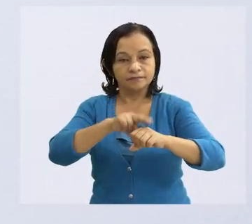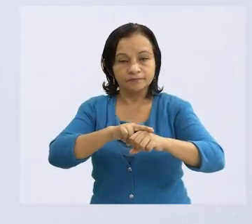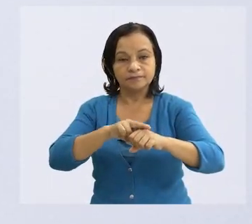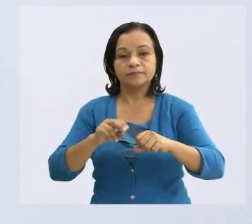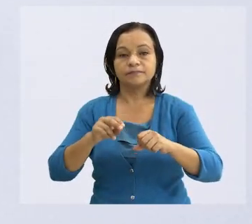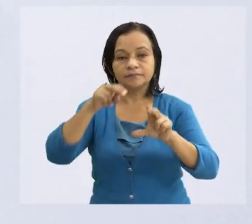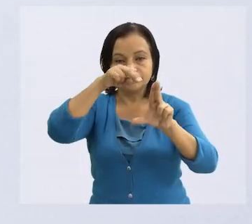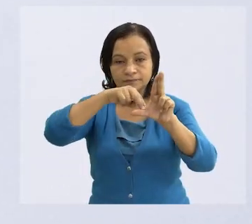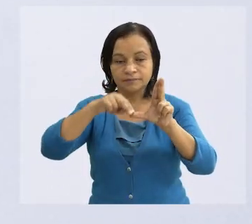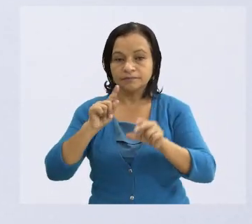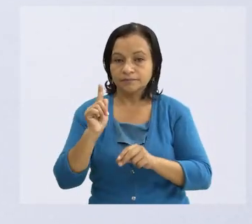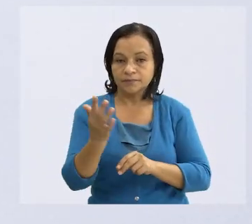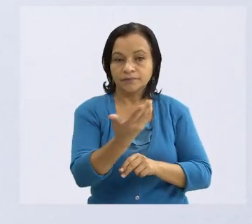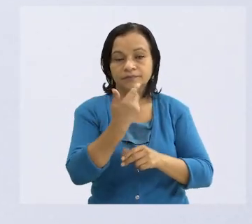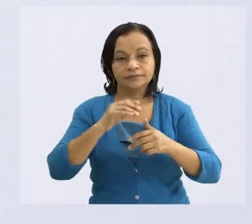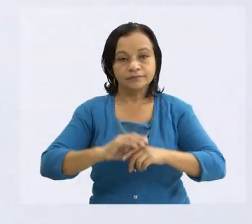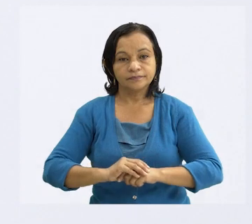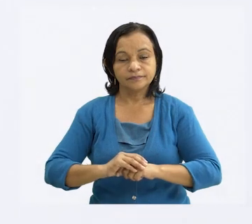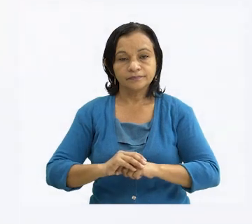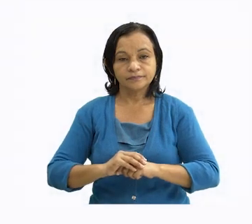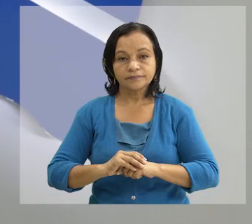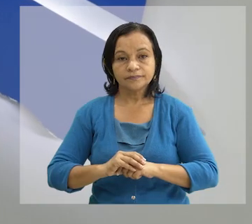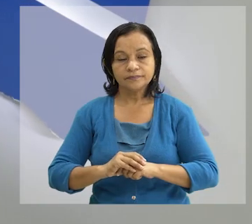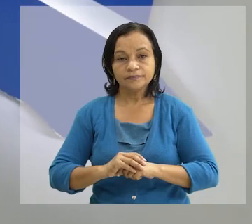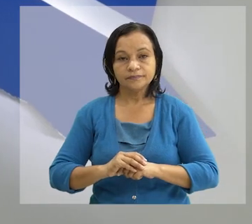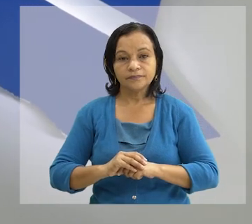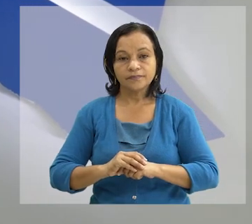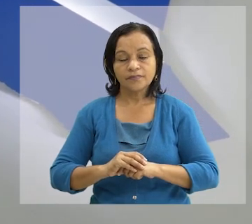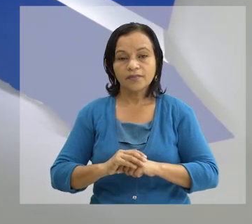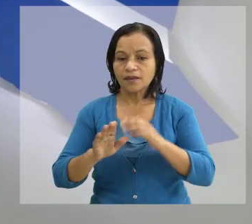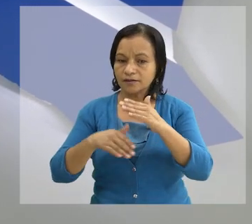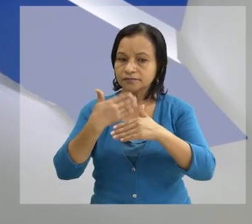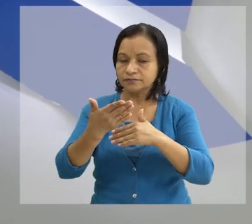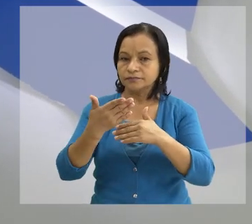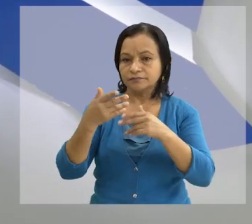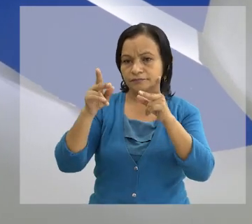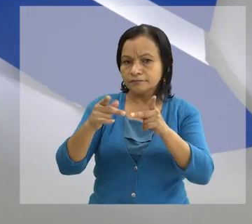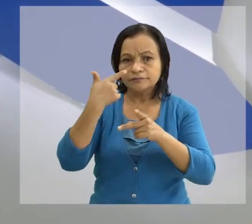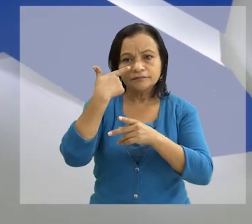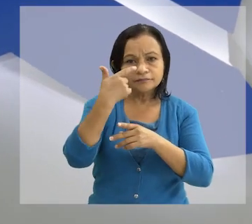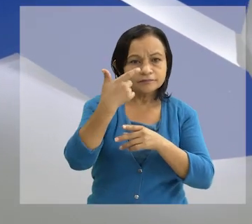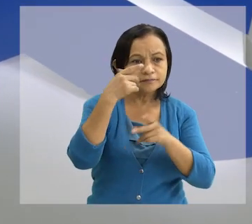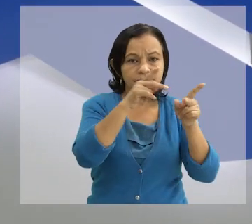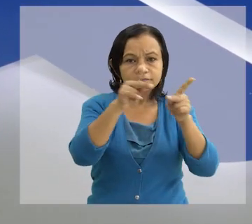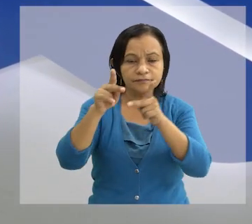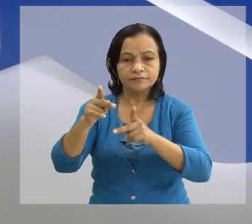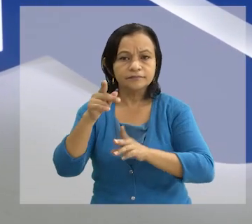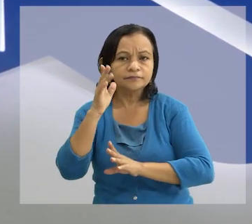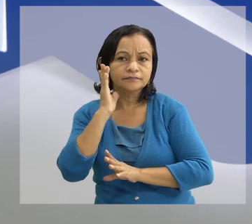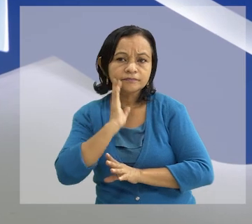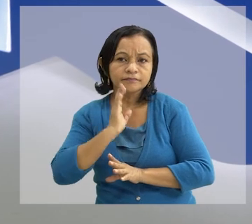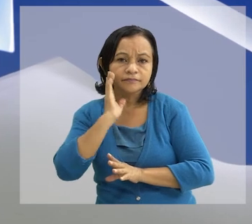Nacional Sinapred somos todos Después de conocer la opinión de la gente veamos la experiencia